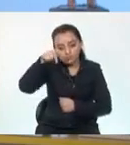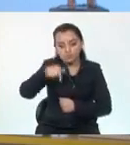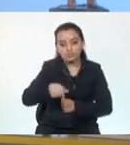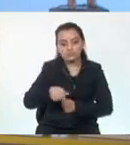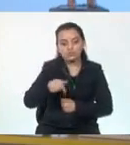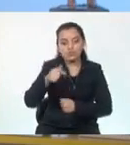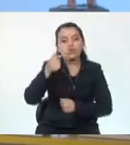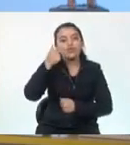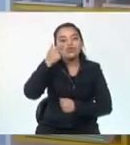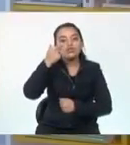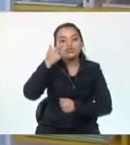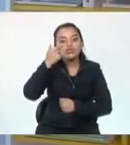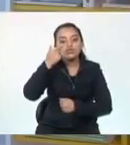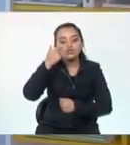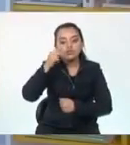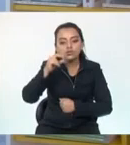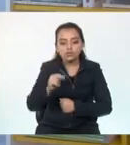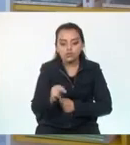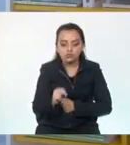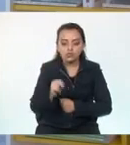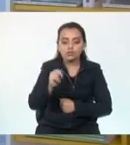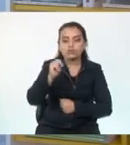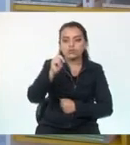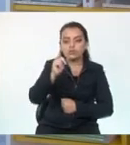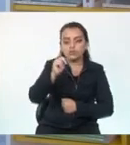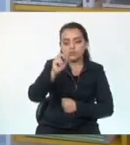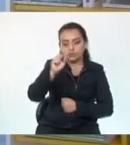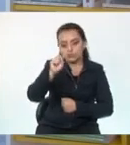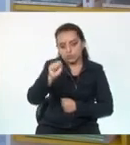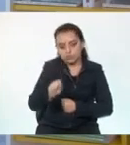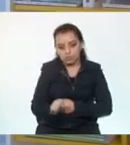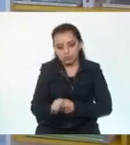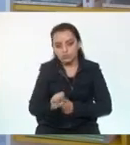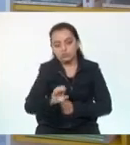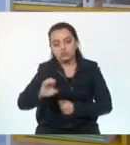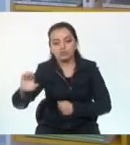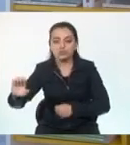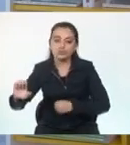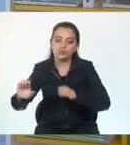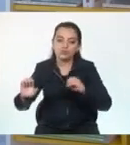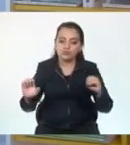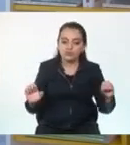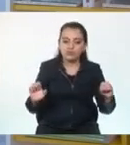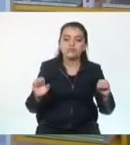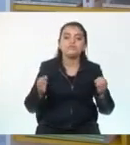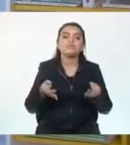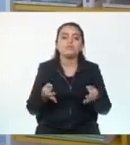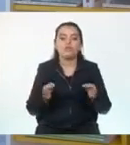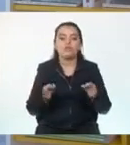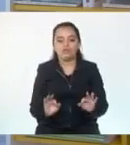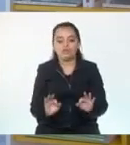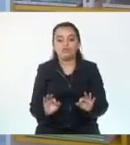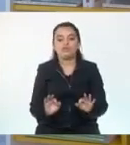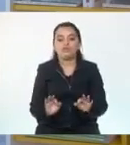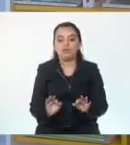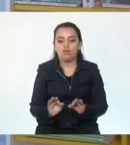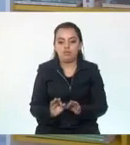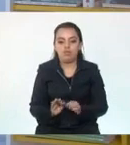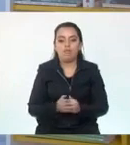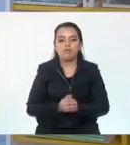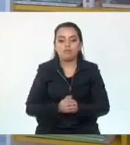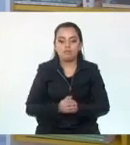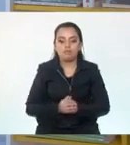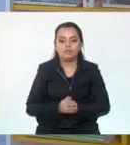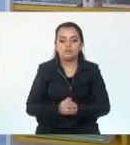puntos cardinales. Y los mapas están elaborados de tal manera que el norte quede en la